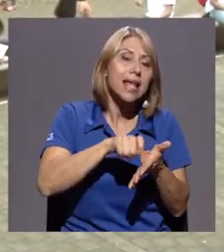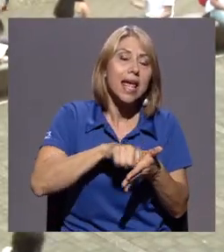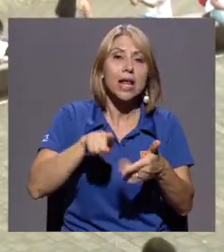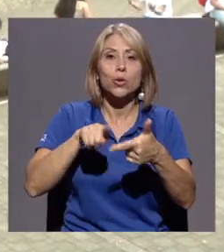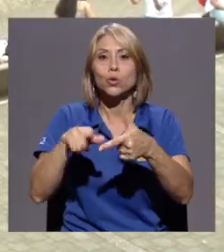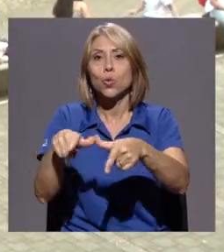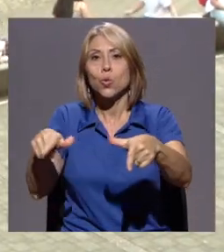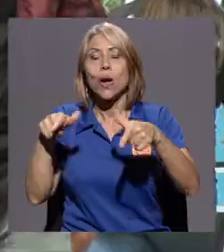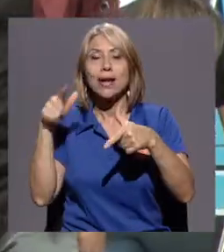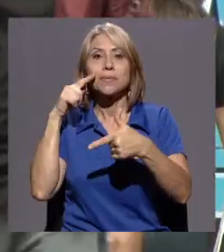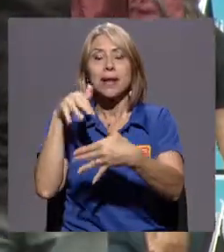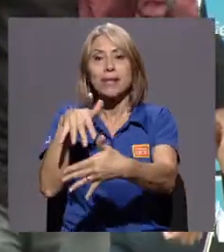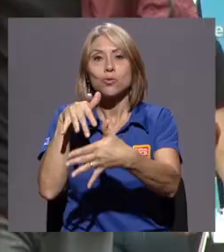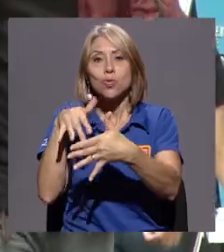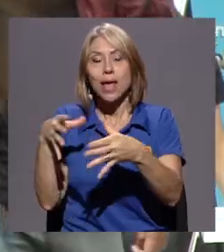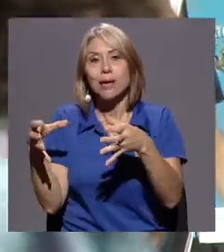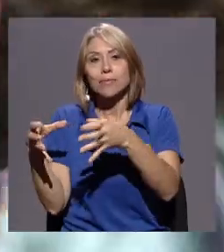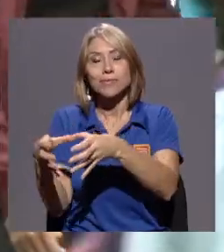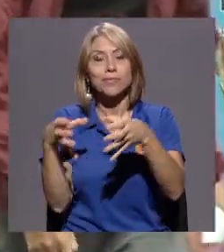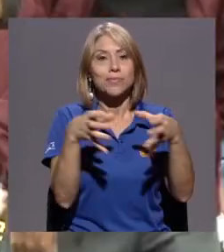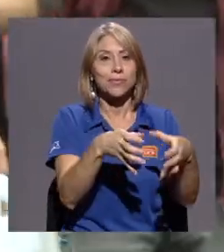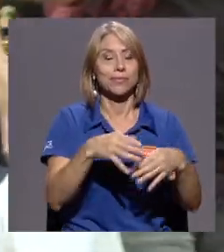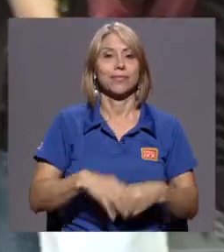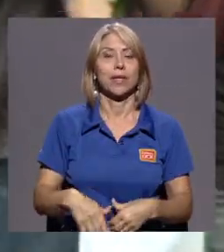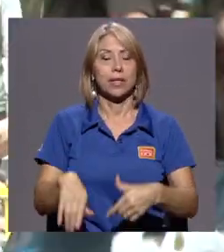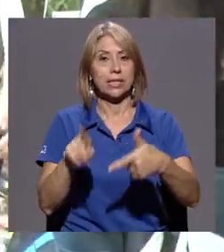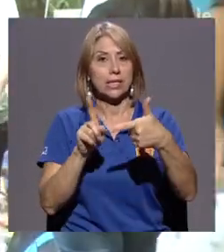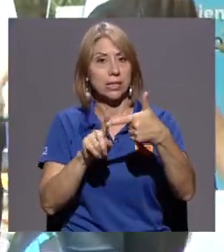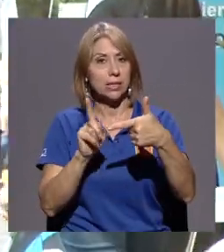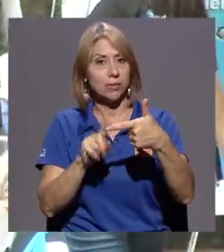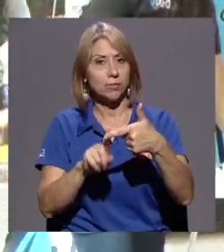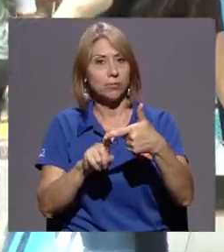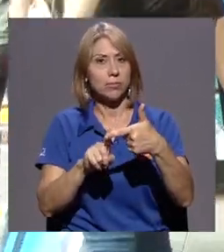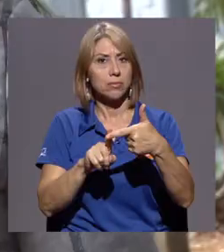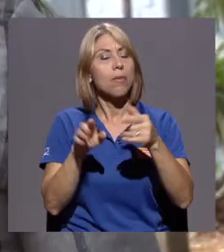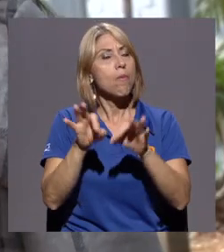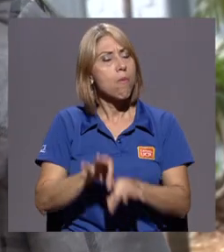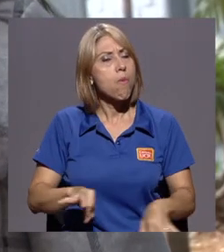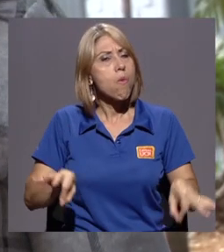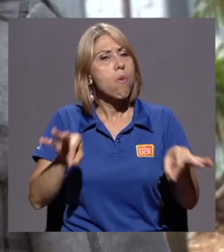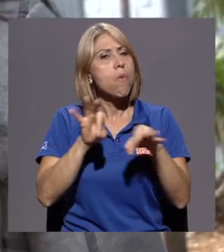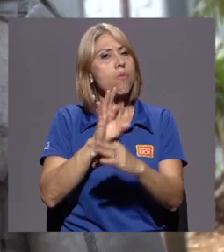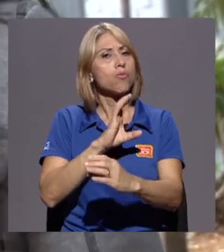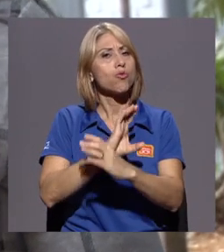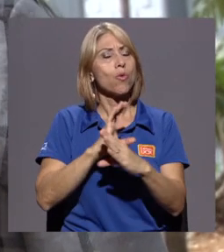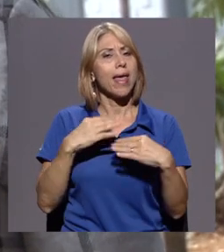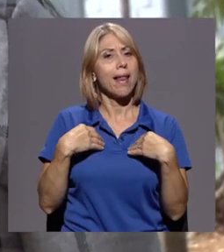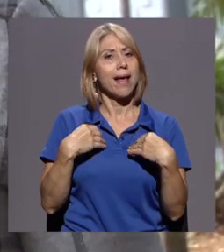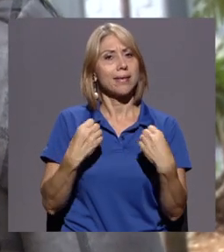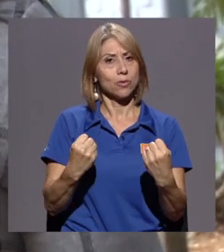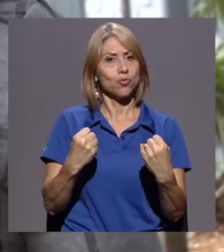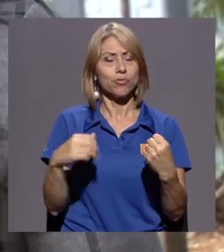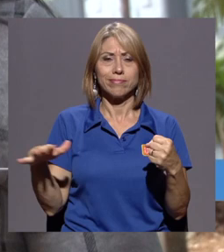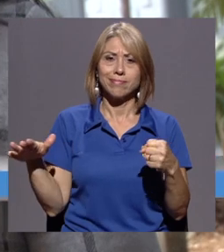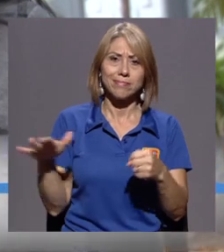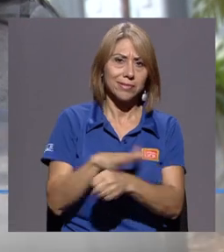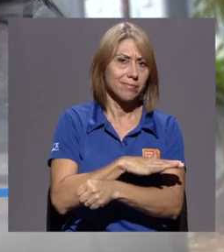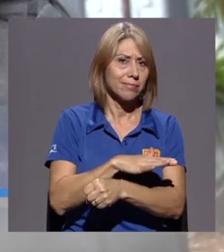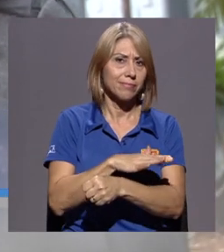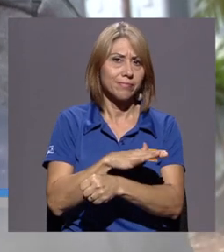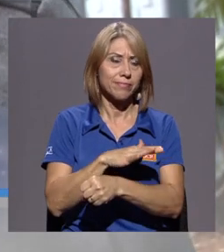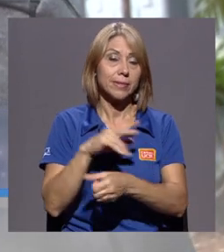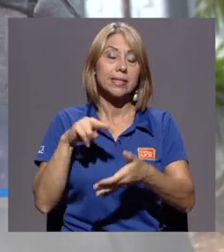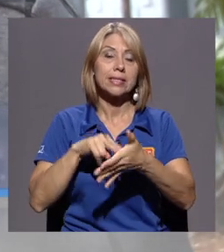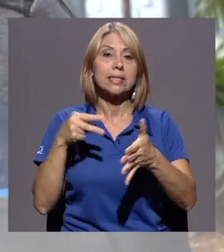segundo consejo me parece muy importante cuidar la salud. Salud en términos integrales. Es